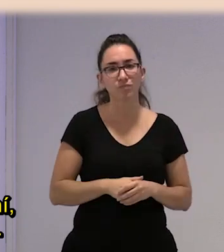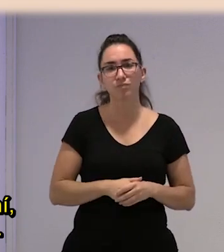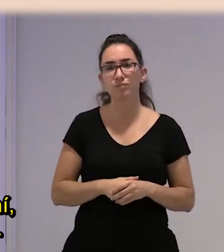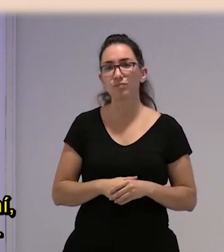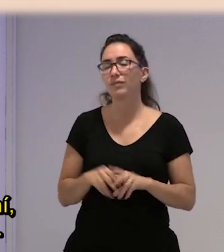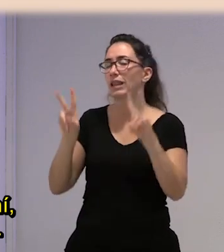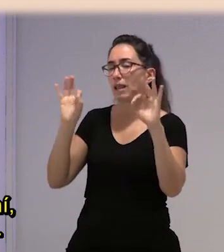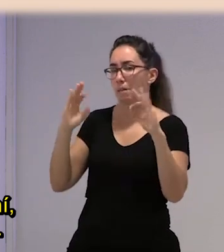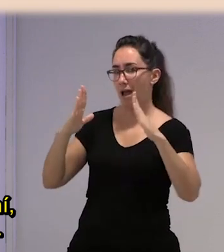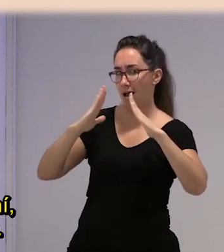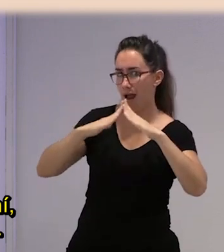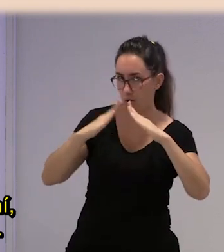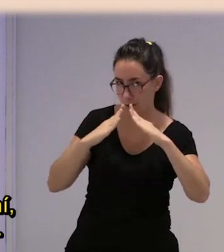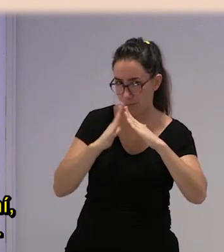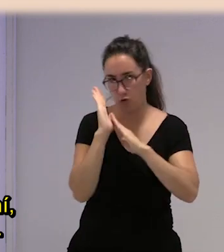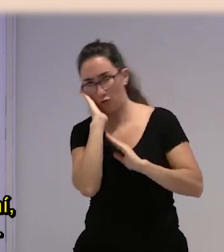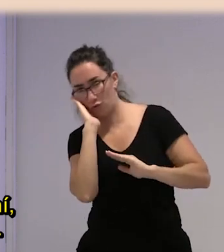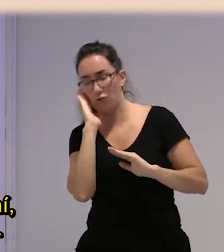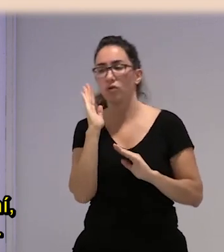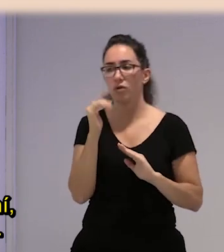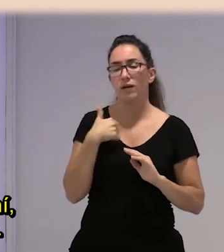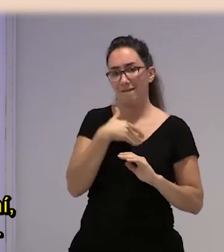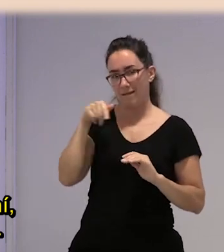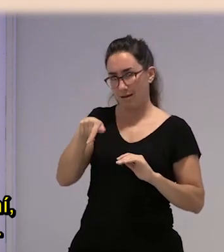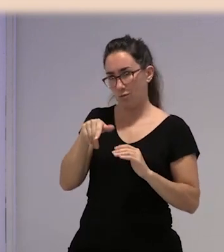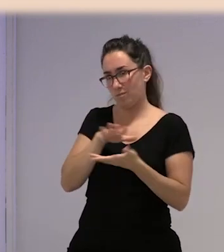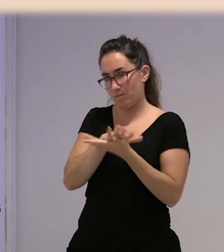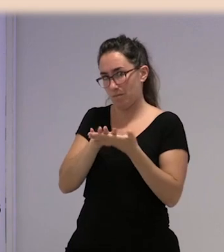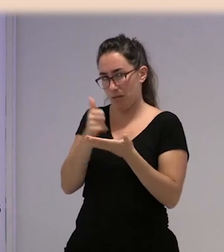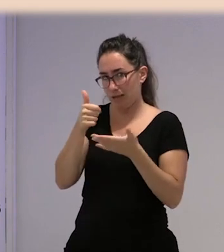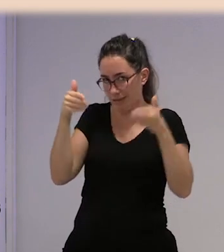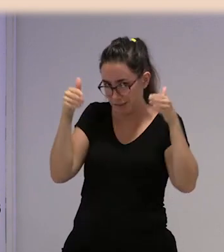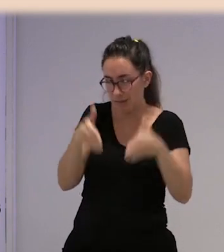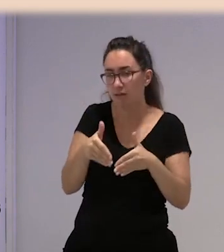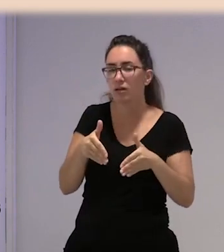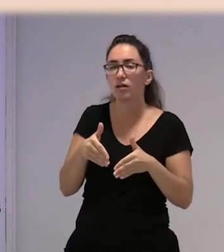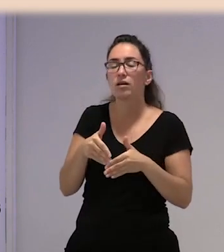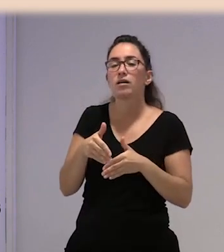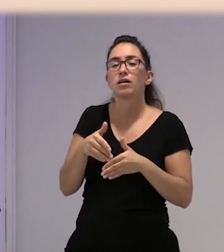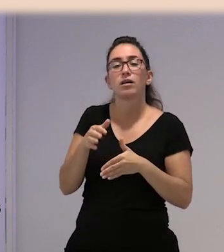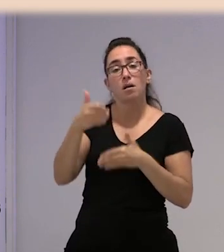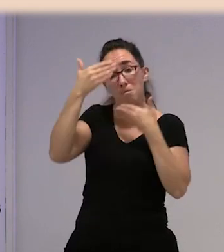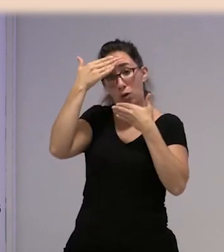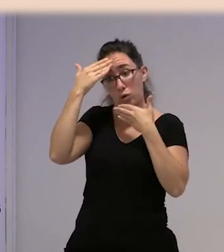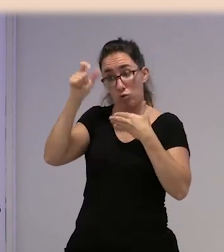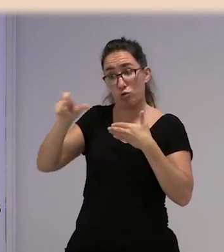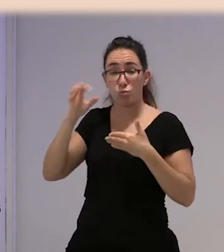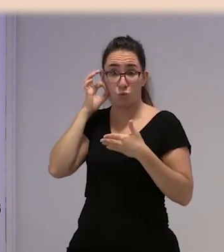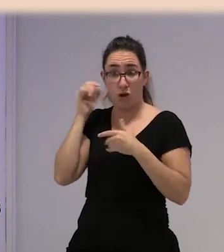Alojamiento. Alojamiento. Y nos vamos ya un poco ahí, para ir metiéndonos también en la harina. Las mujeres que vienen de Marruecos